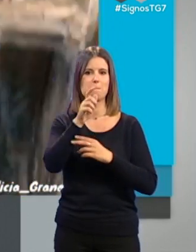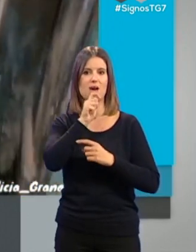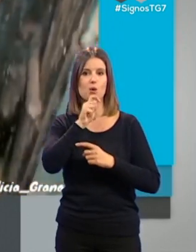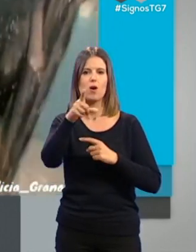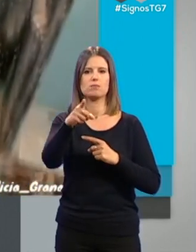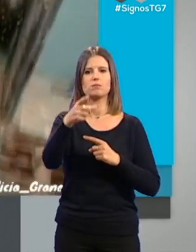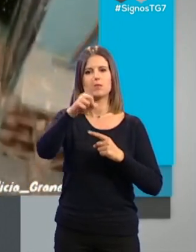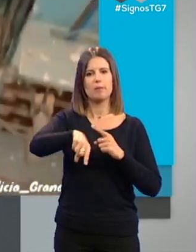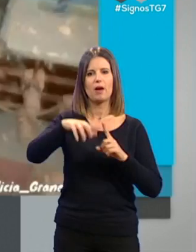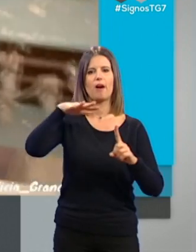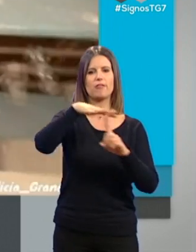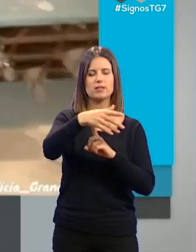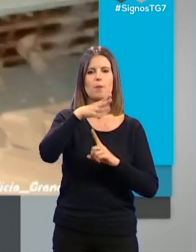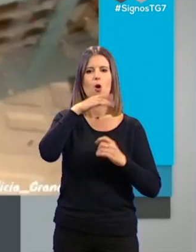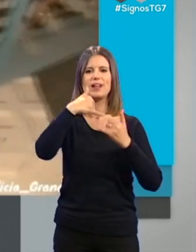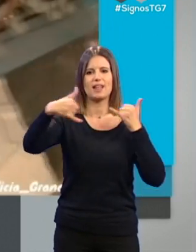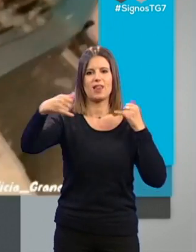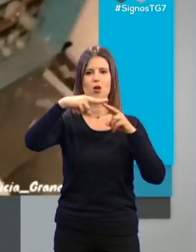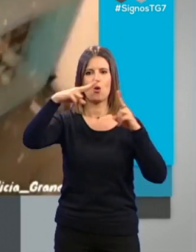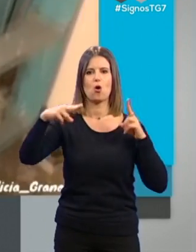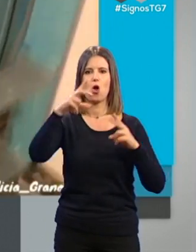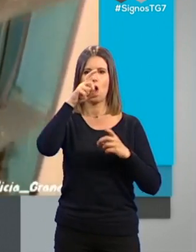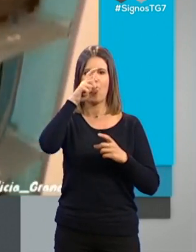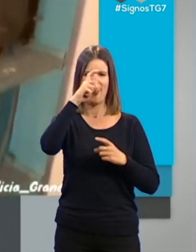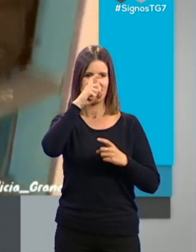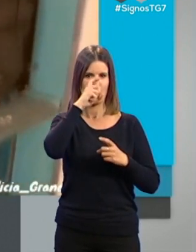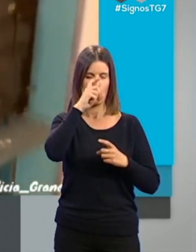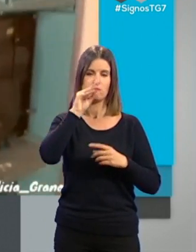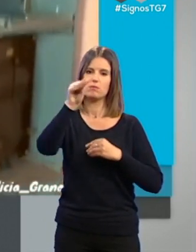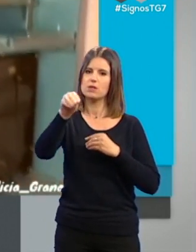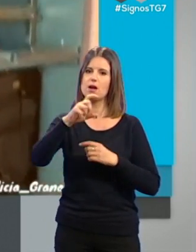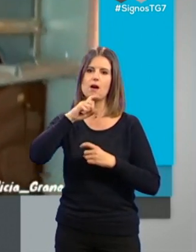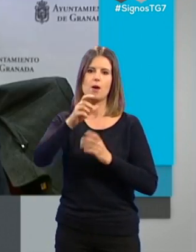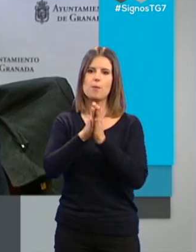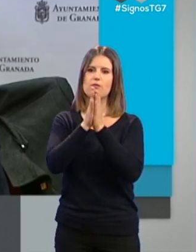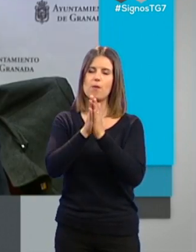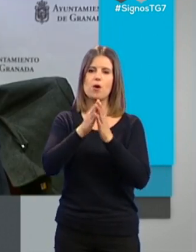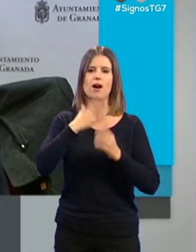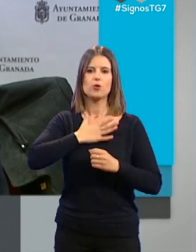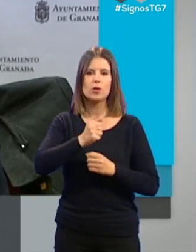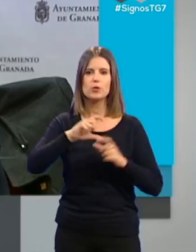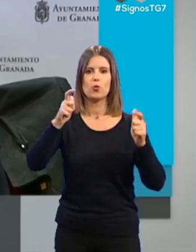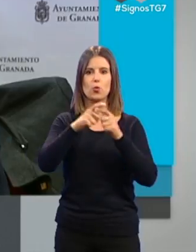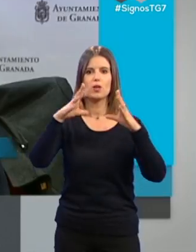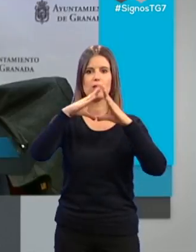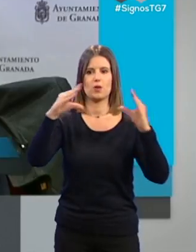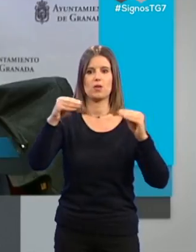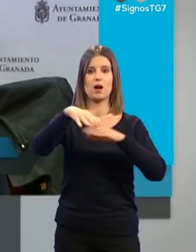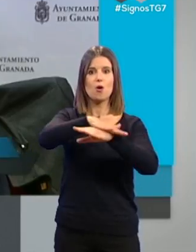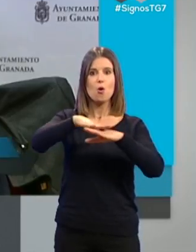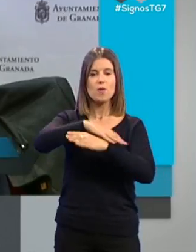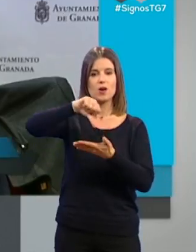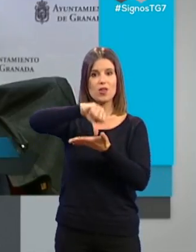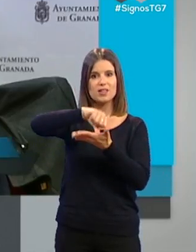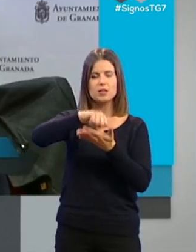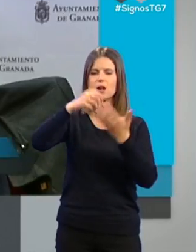cortes de luz la antigüedad de las instalaciones. Hacemos un llamamiento al Ayuntamiento, a la Junta Andalucía y al Gobierno Central para